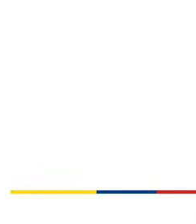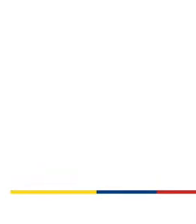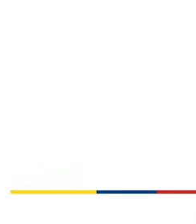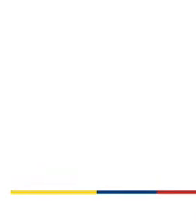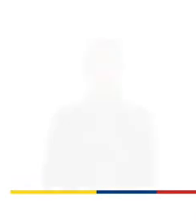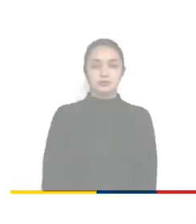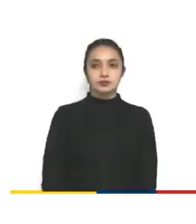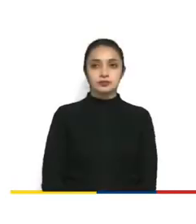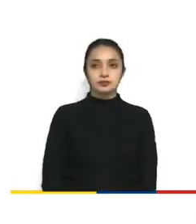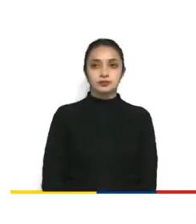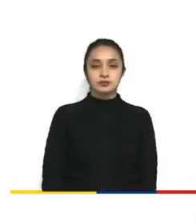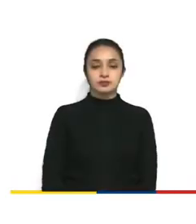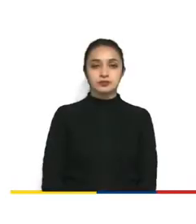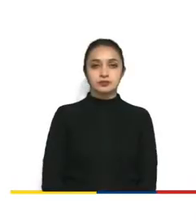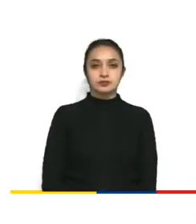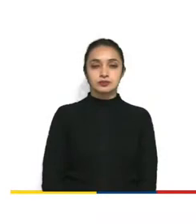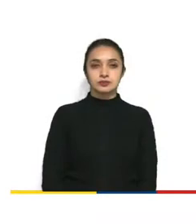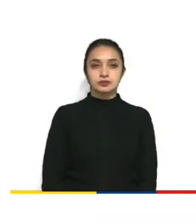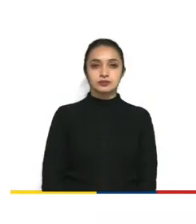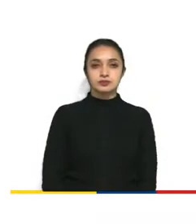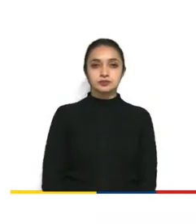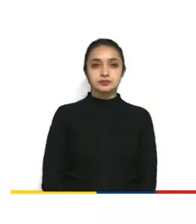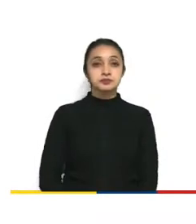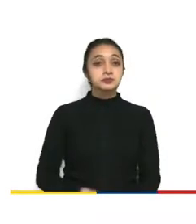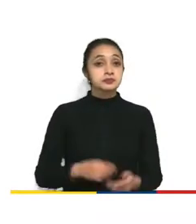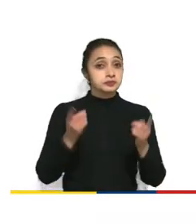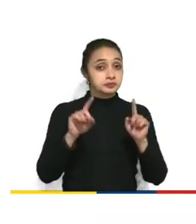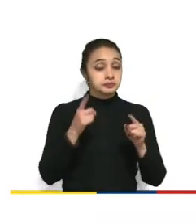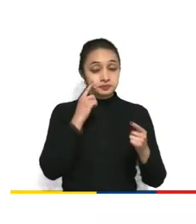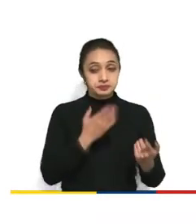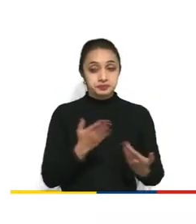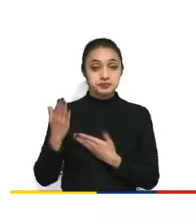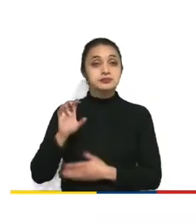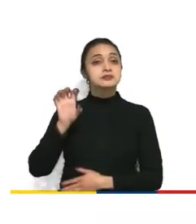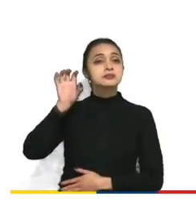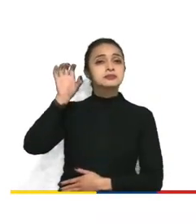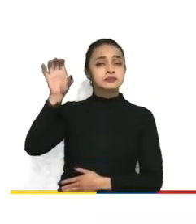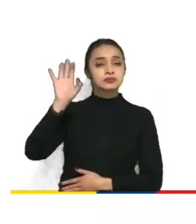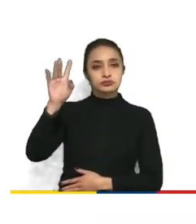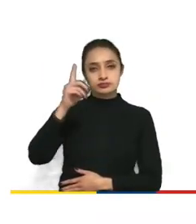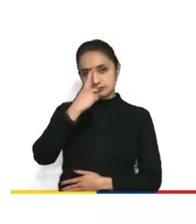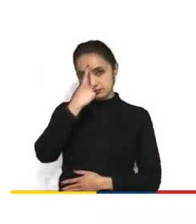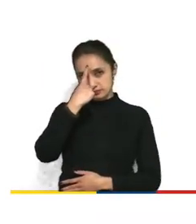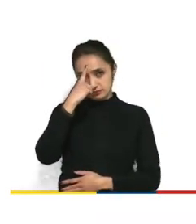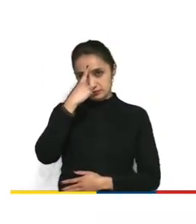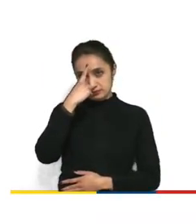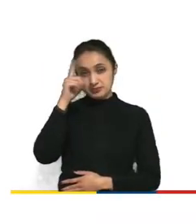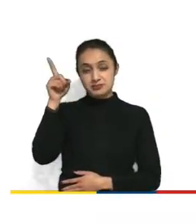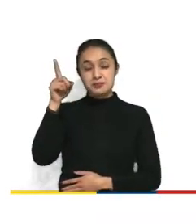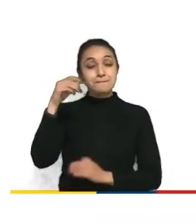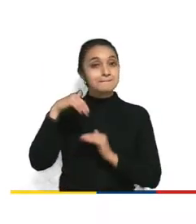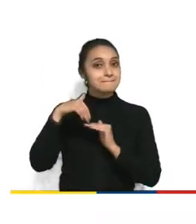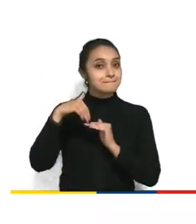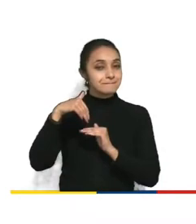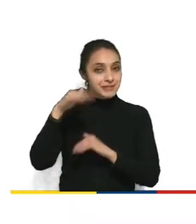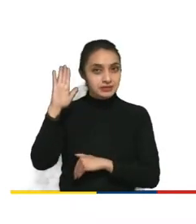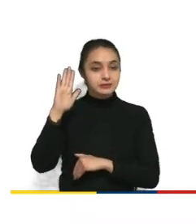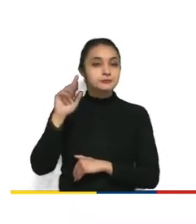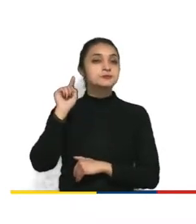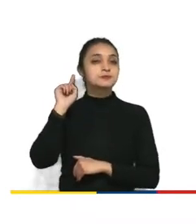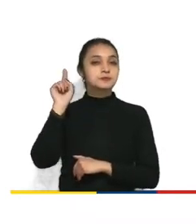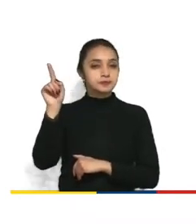acá podemos ver también que en india tenemos el mayor representante de